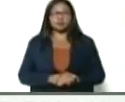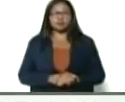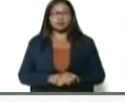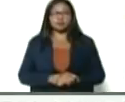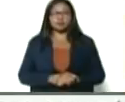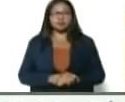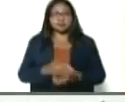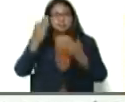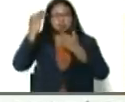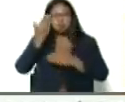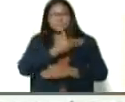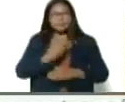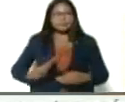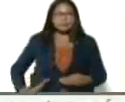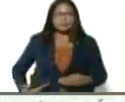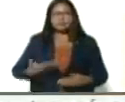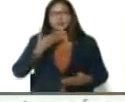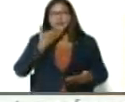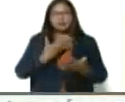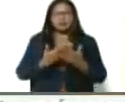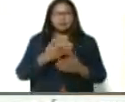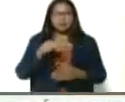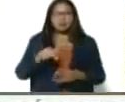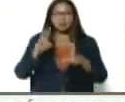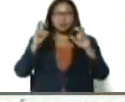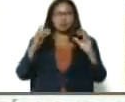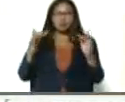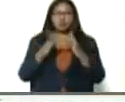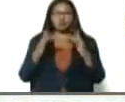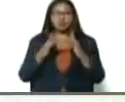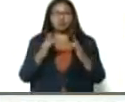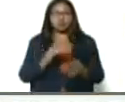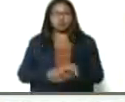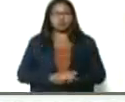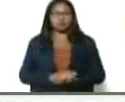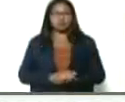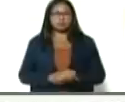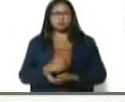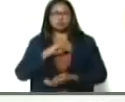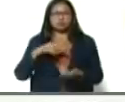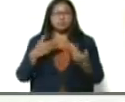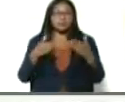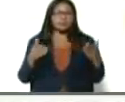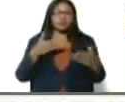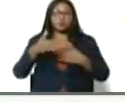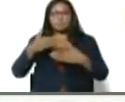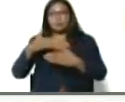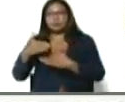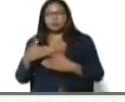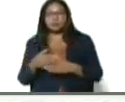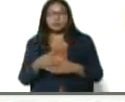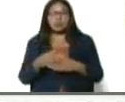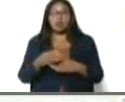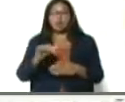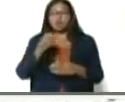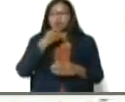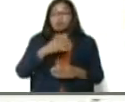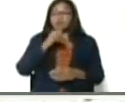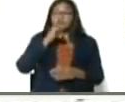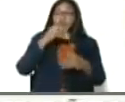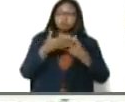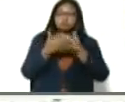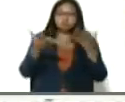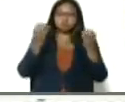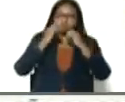Saludos, Presidente, gracias por este nuevo contacto, que nos permite compartir la buena nueva, y difundir,